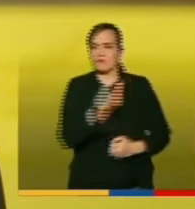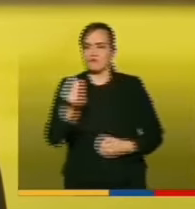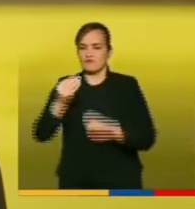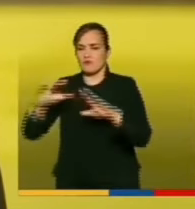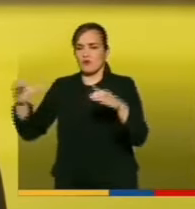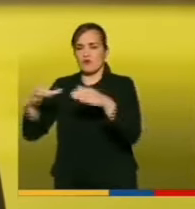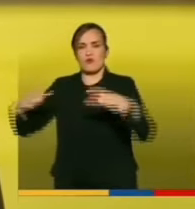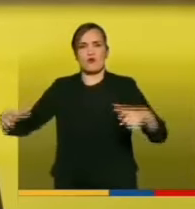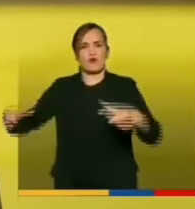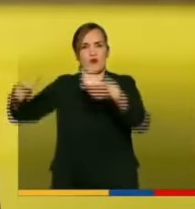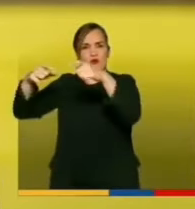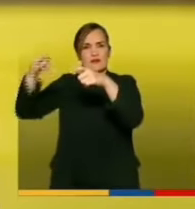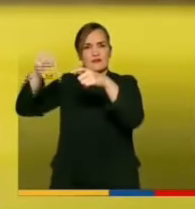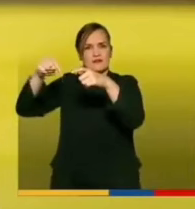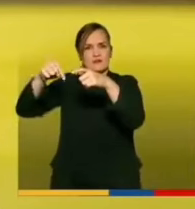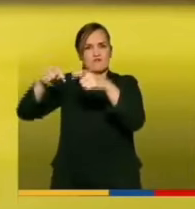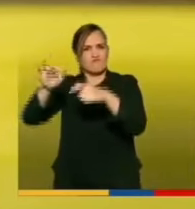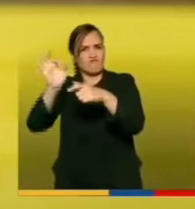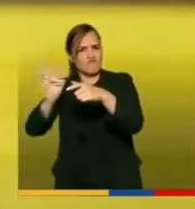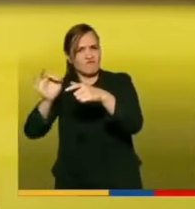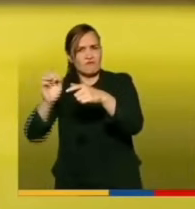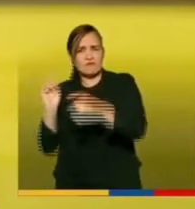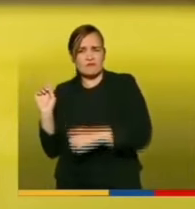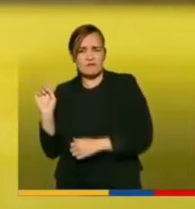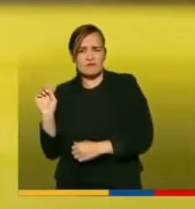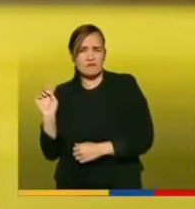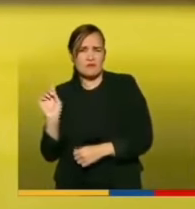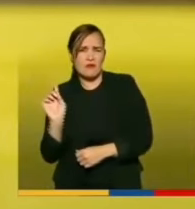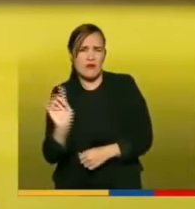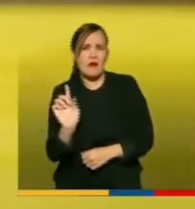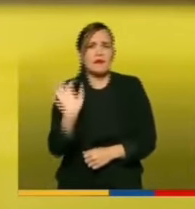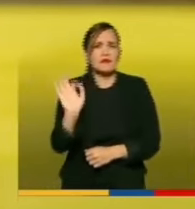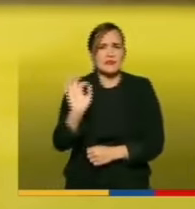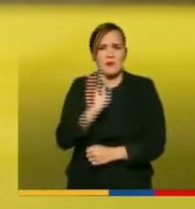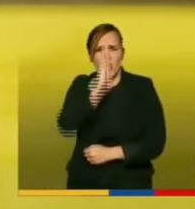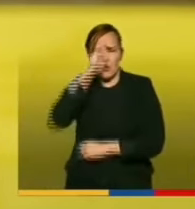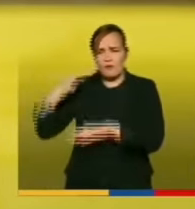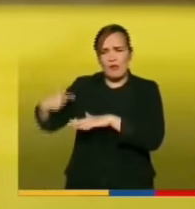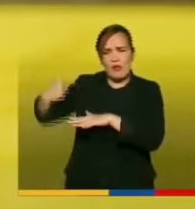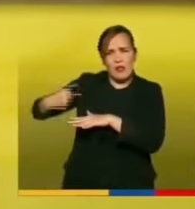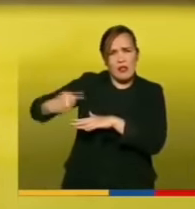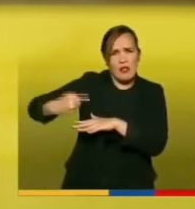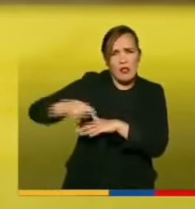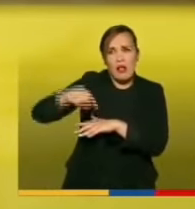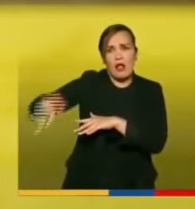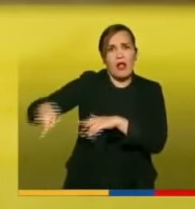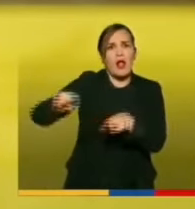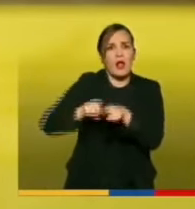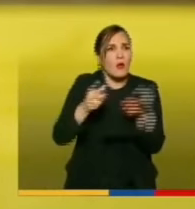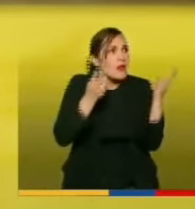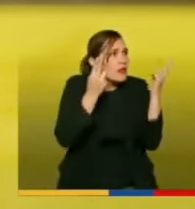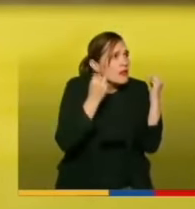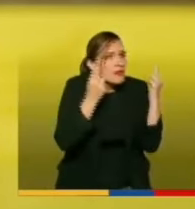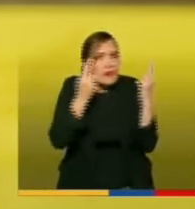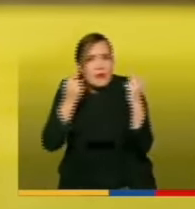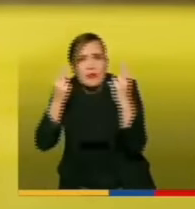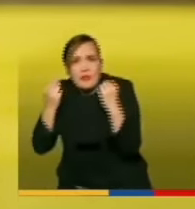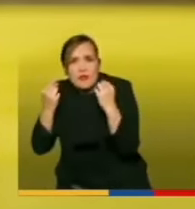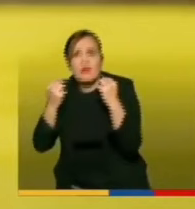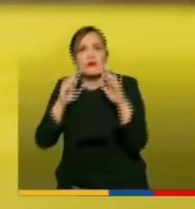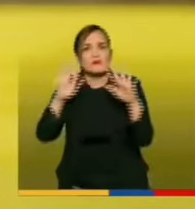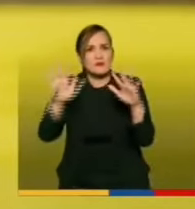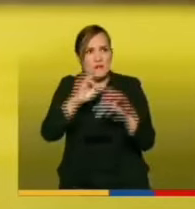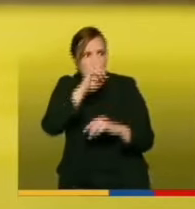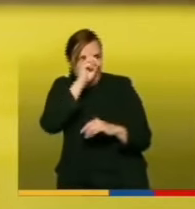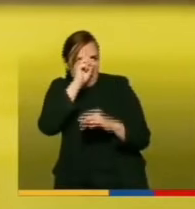que tan tradicionalmente ha sido doblegada dentro del concierto